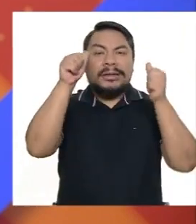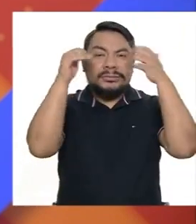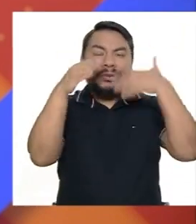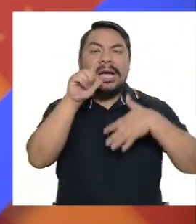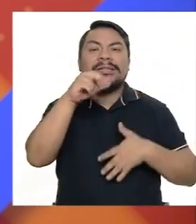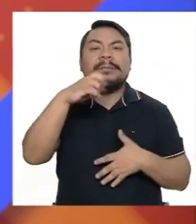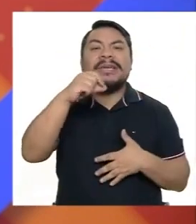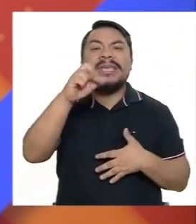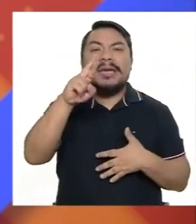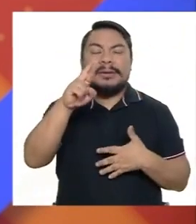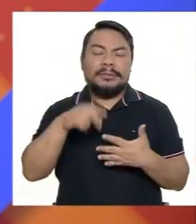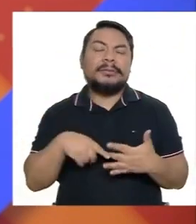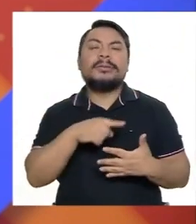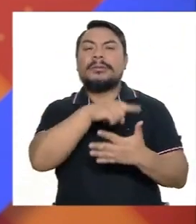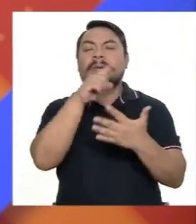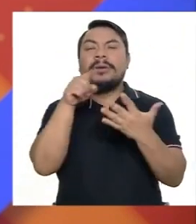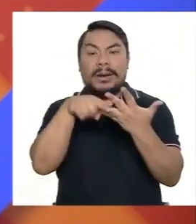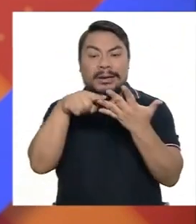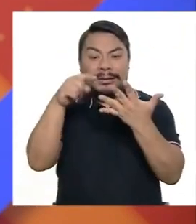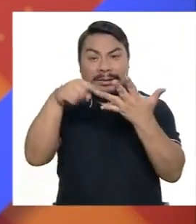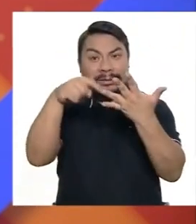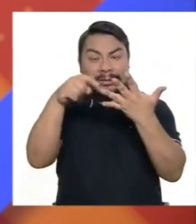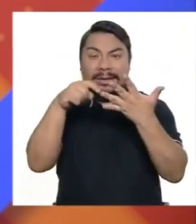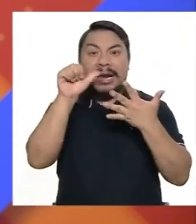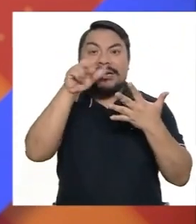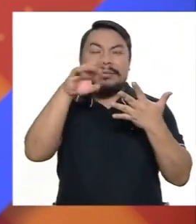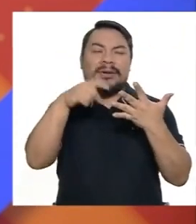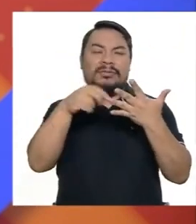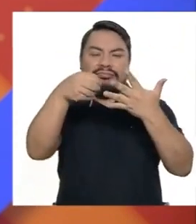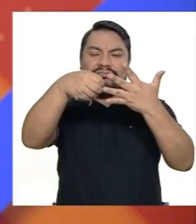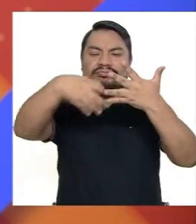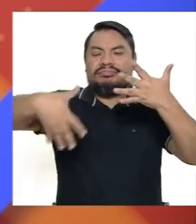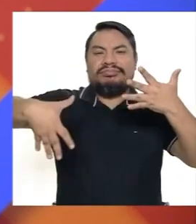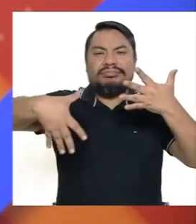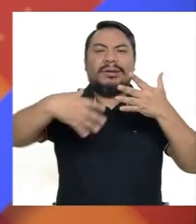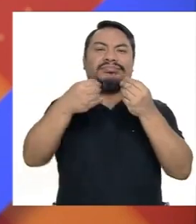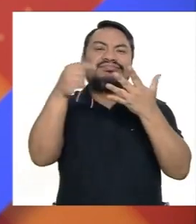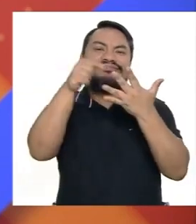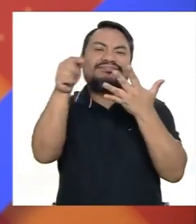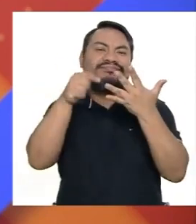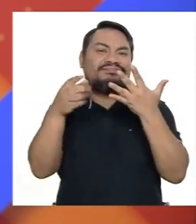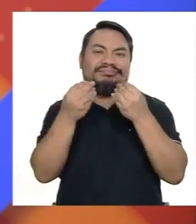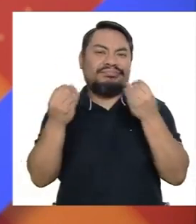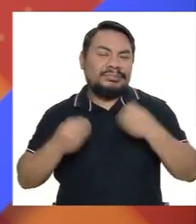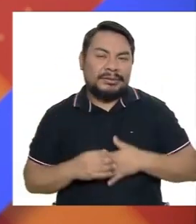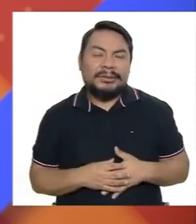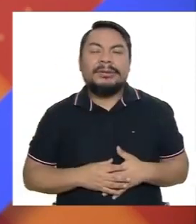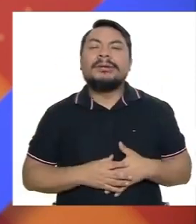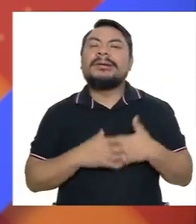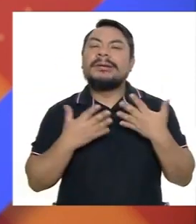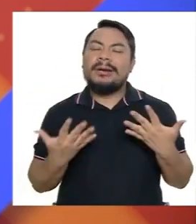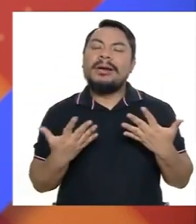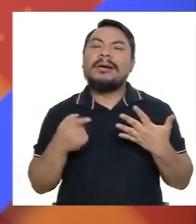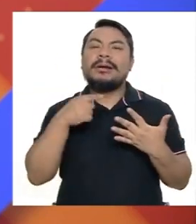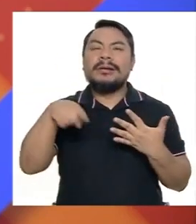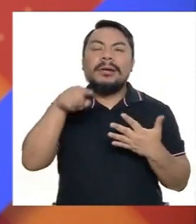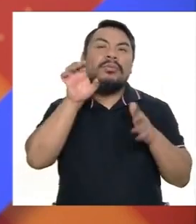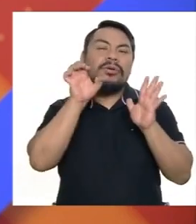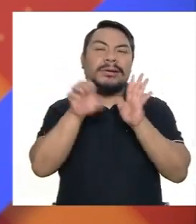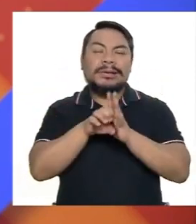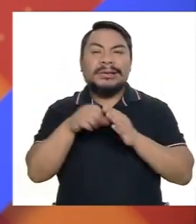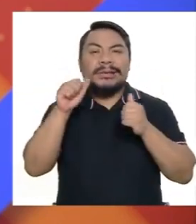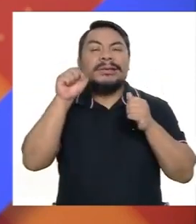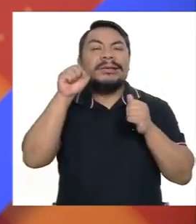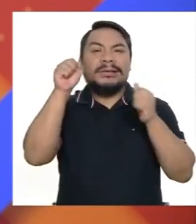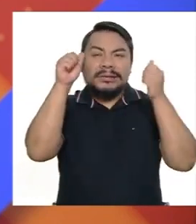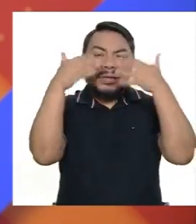específicamente. Tenemos que dentro del Asperger hay un montón también de algunas cositas. Para no irnos muy largo, el síndrome